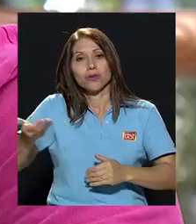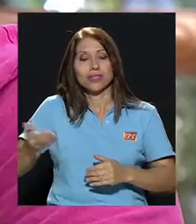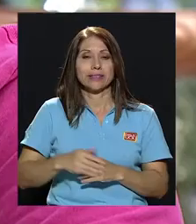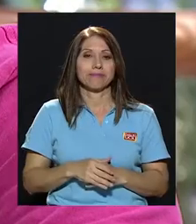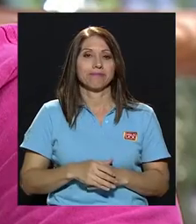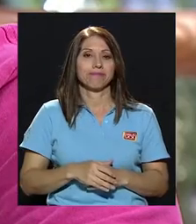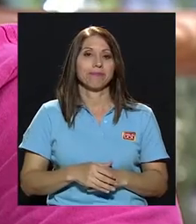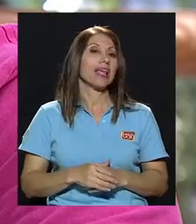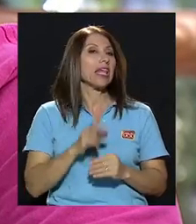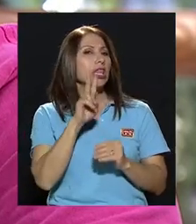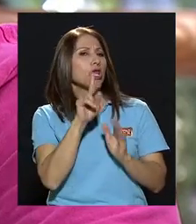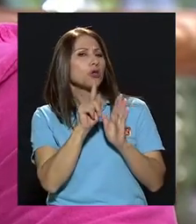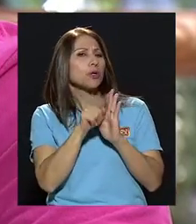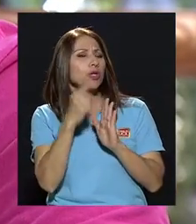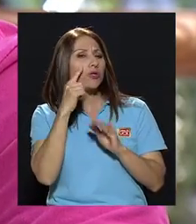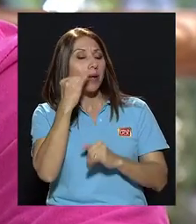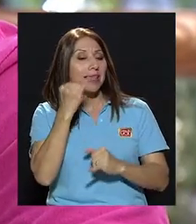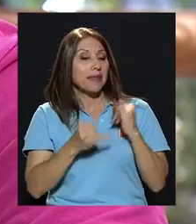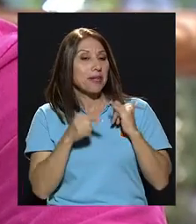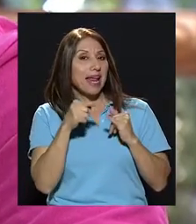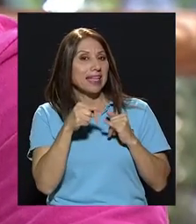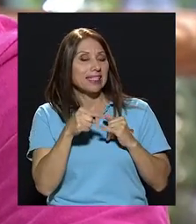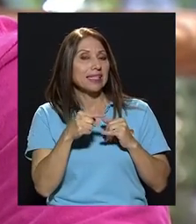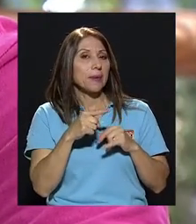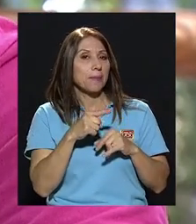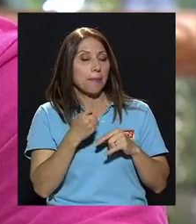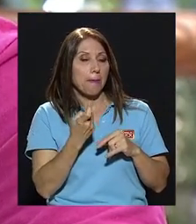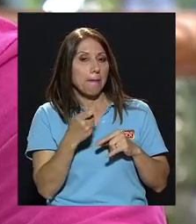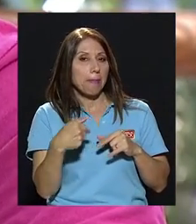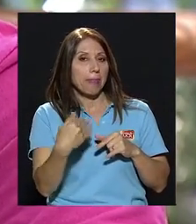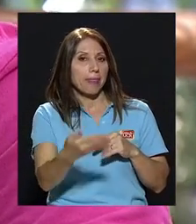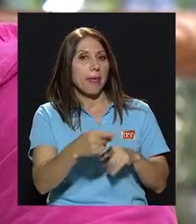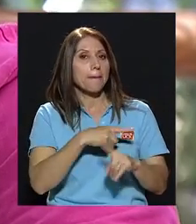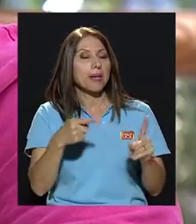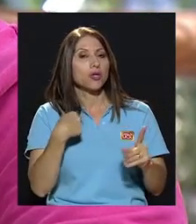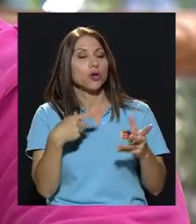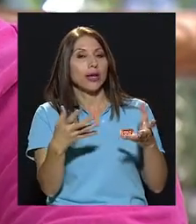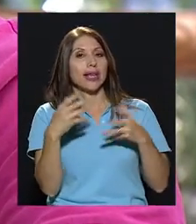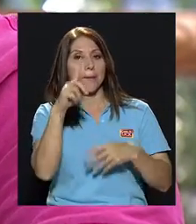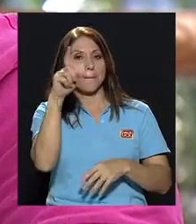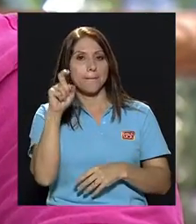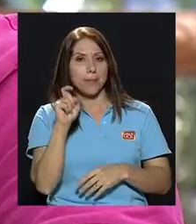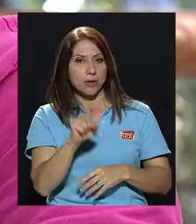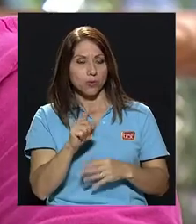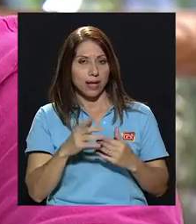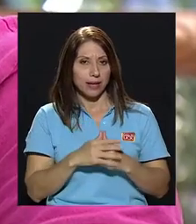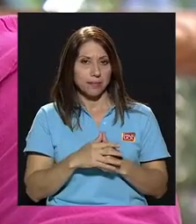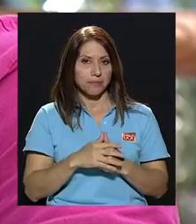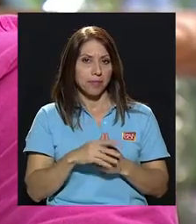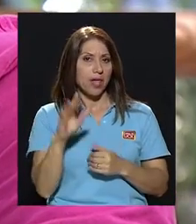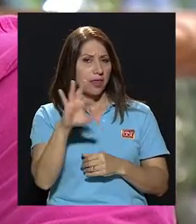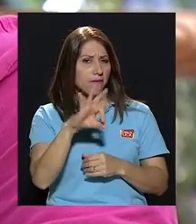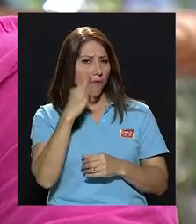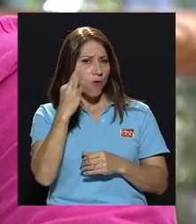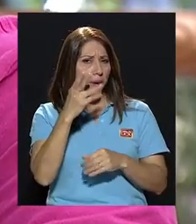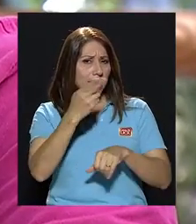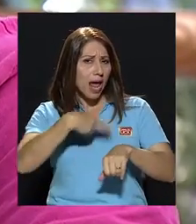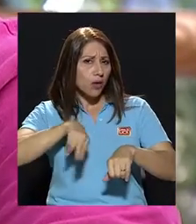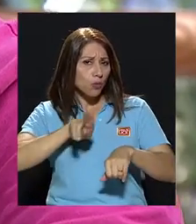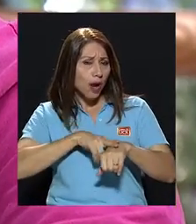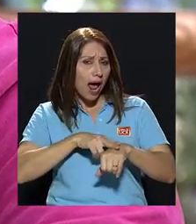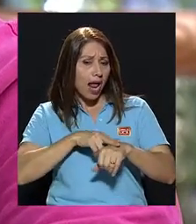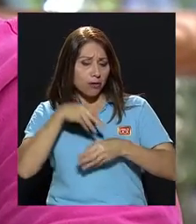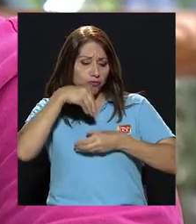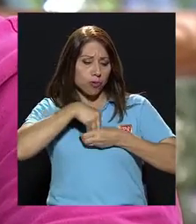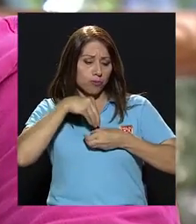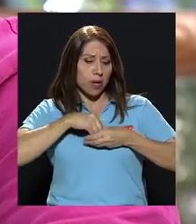nos quedan dos minutitos para terminar este bloque, pero yo quería preguntarle si ya de manera natural o genéticamente